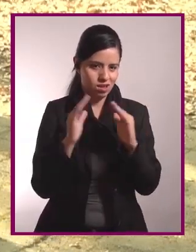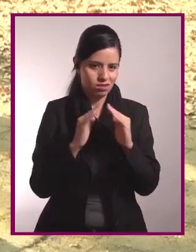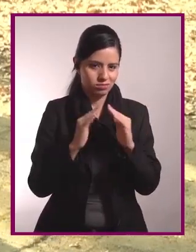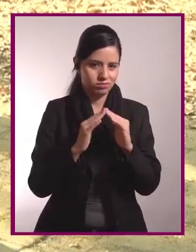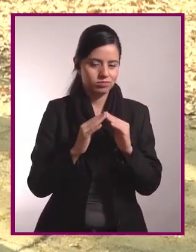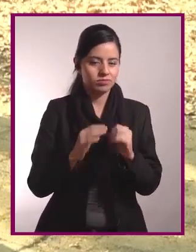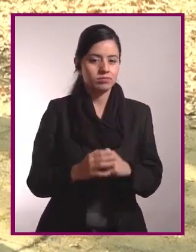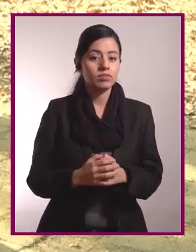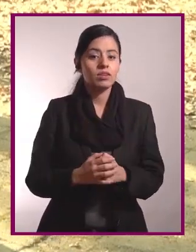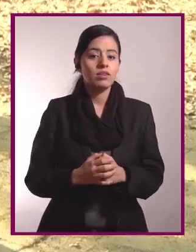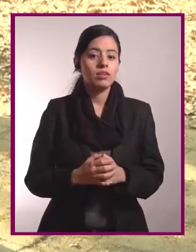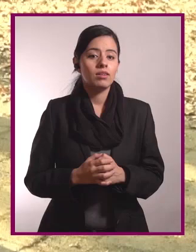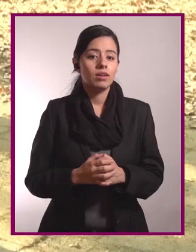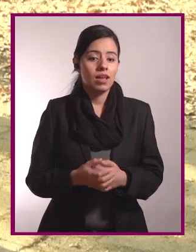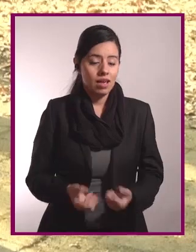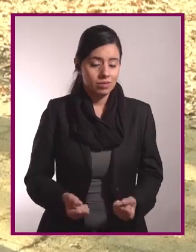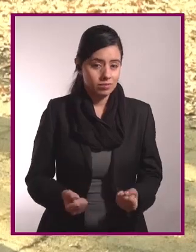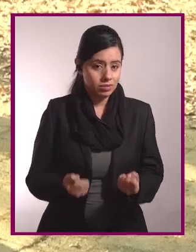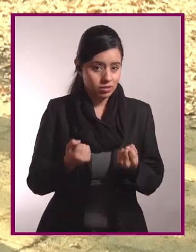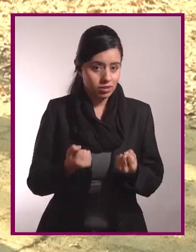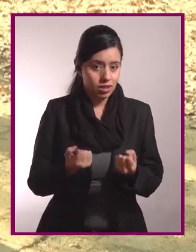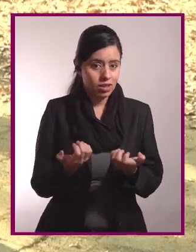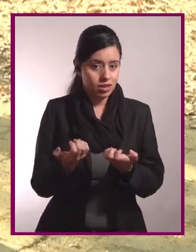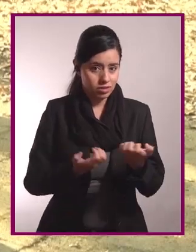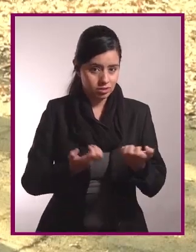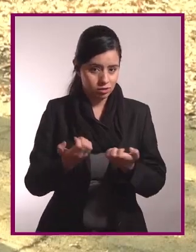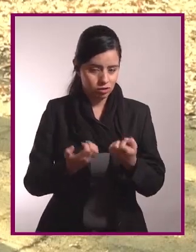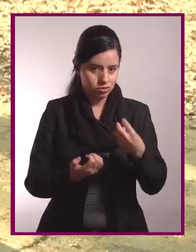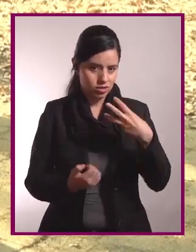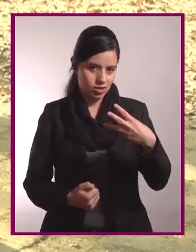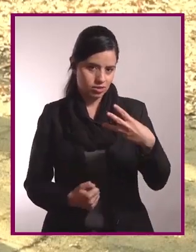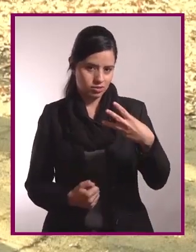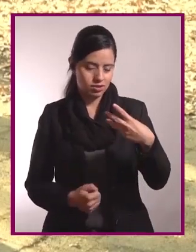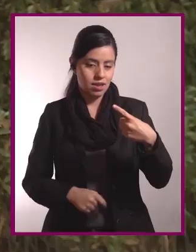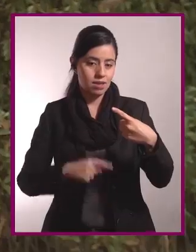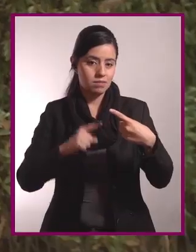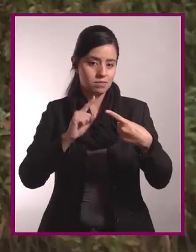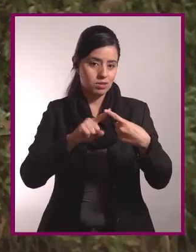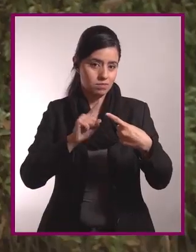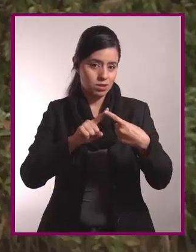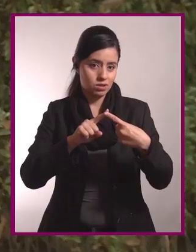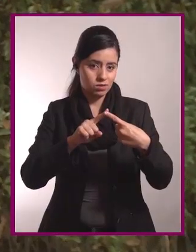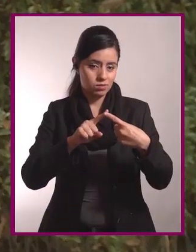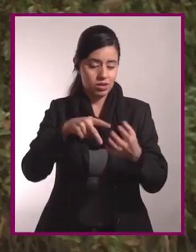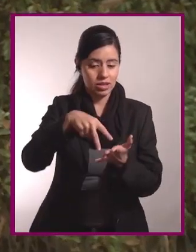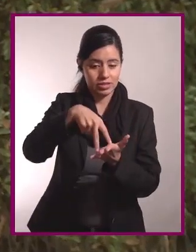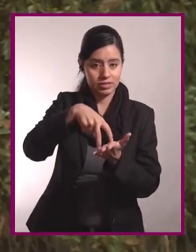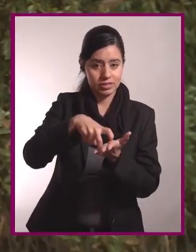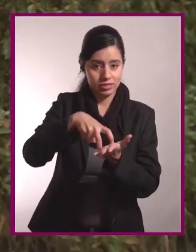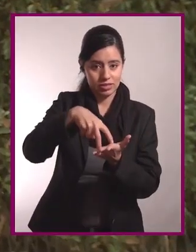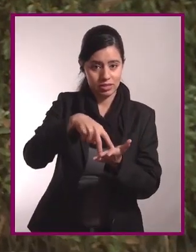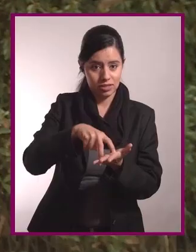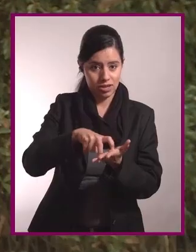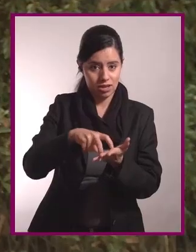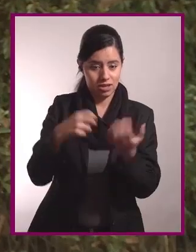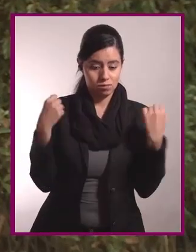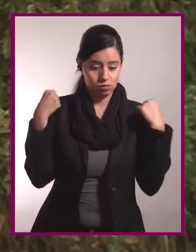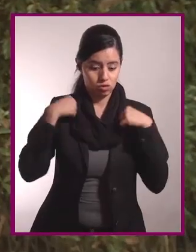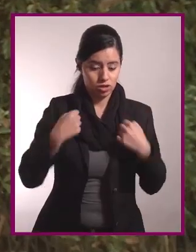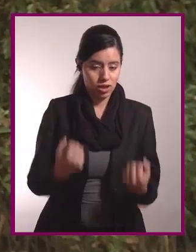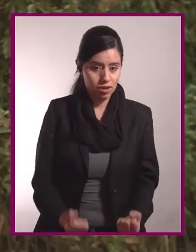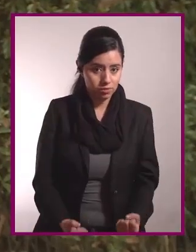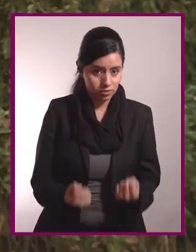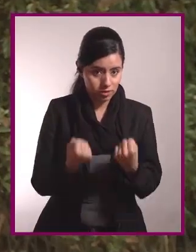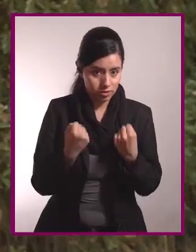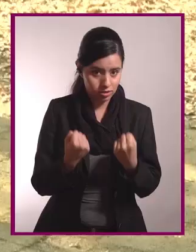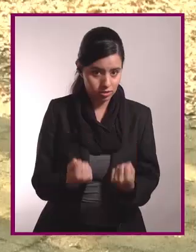y vamos a hacer tres ejercicios. El primero es una sentadilla. Solamente sostenemos el peso de la mochila y llevamos nuestra